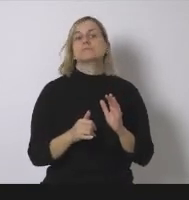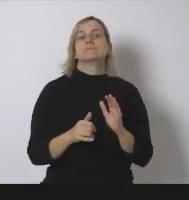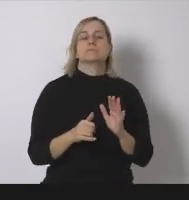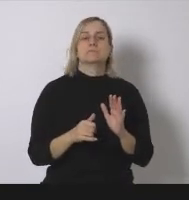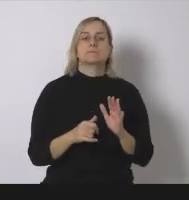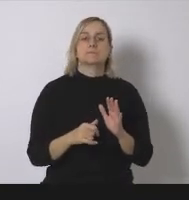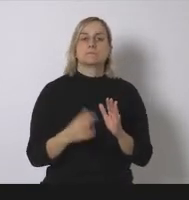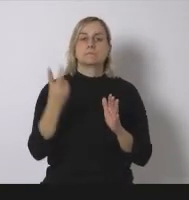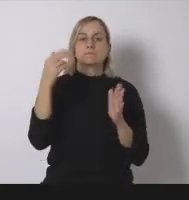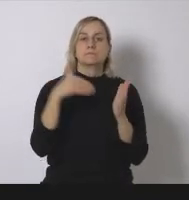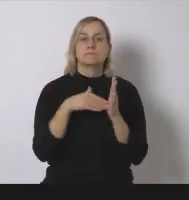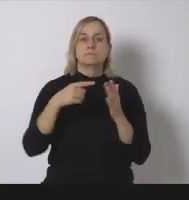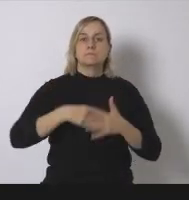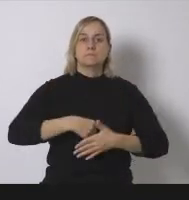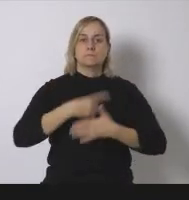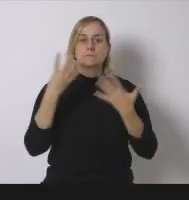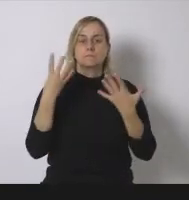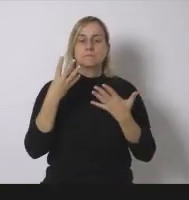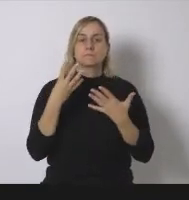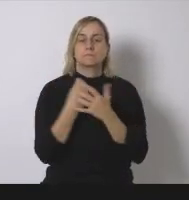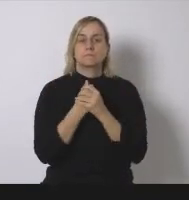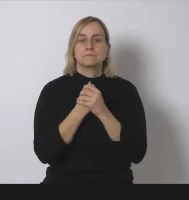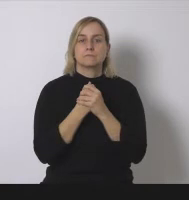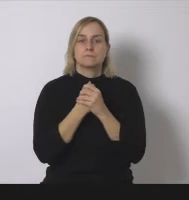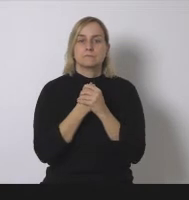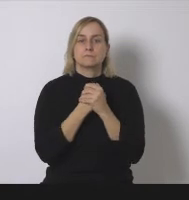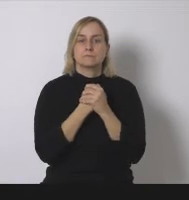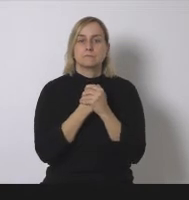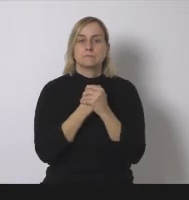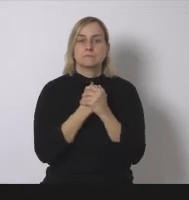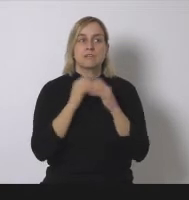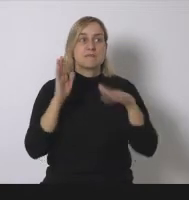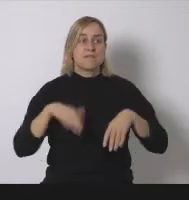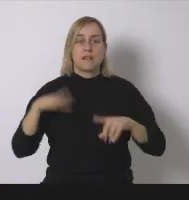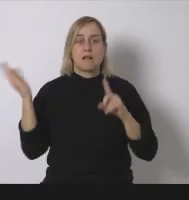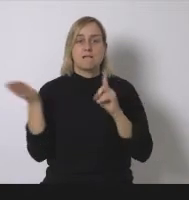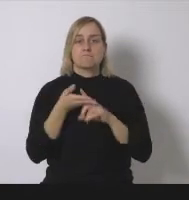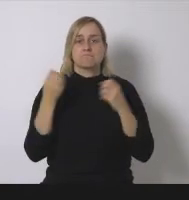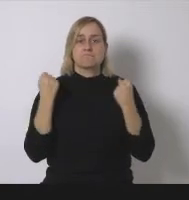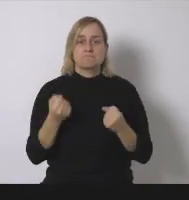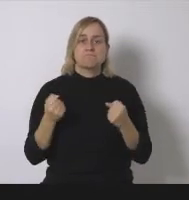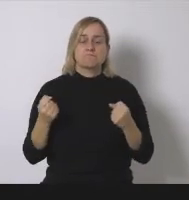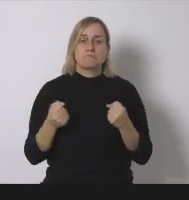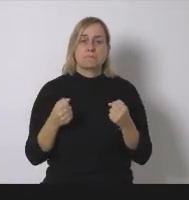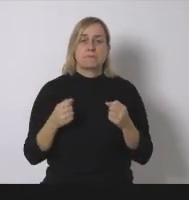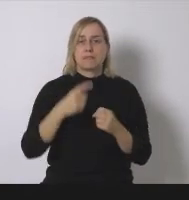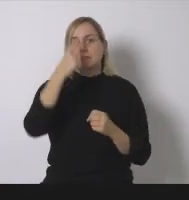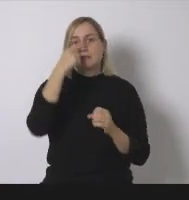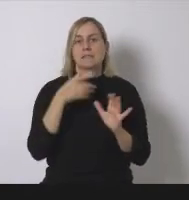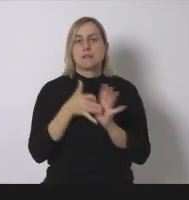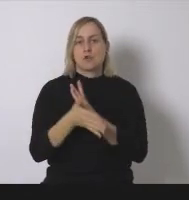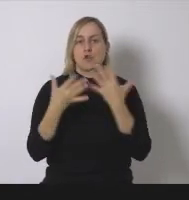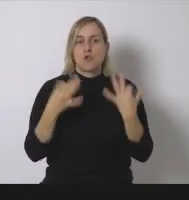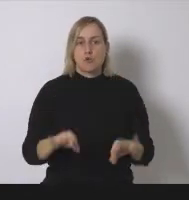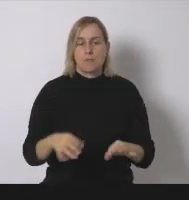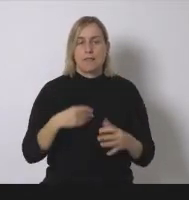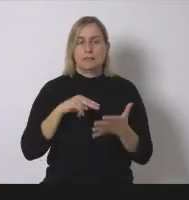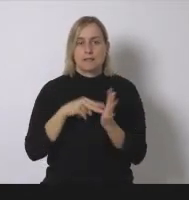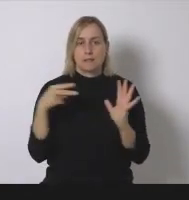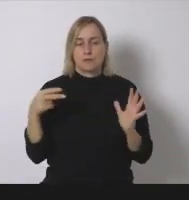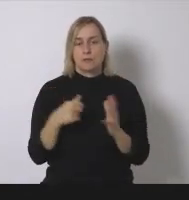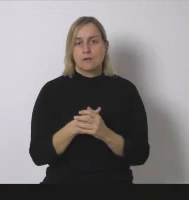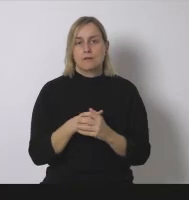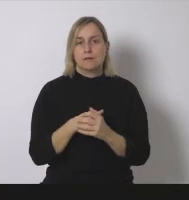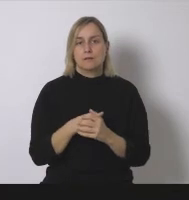pero que en el fondo impedía un desarrollo normal de esta tecnología y cuando en el resto de España pues sí que se han